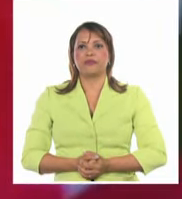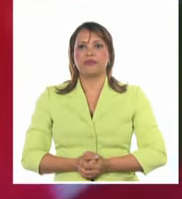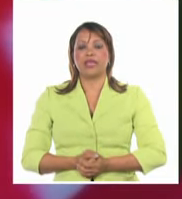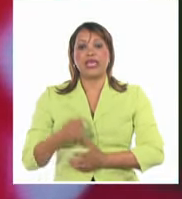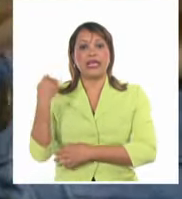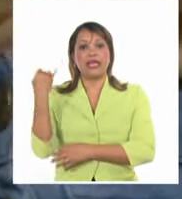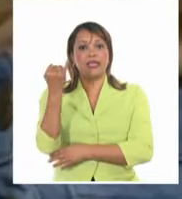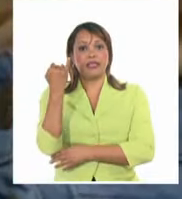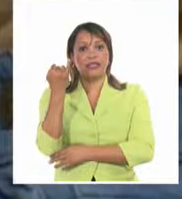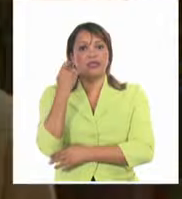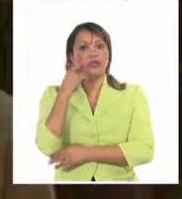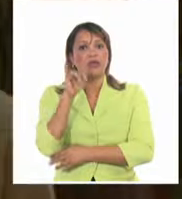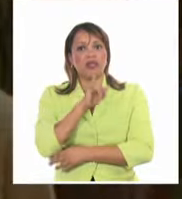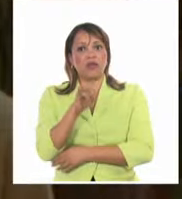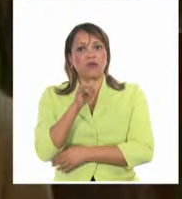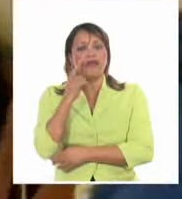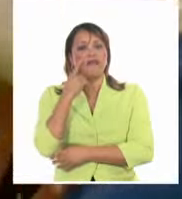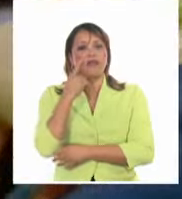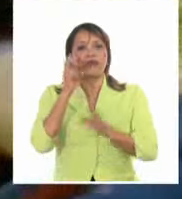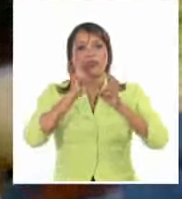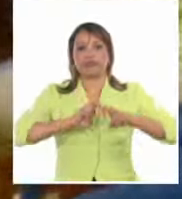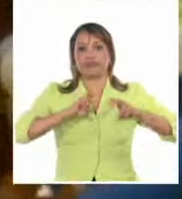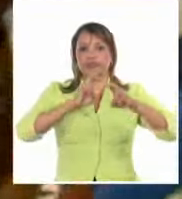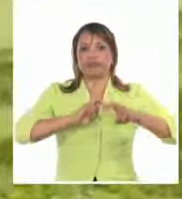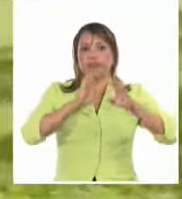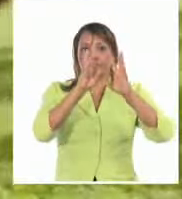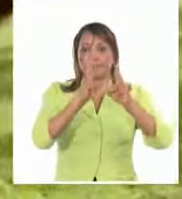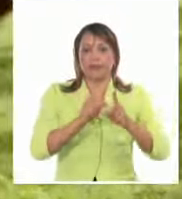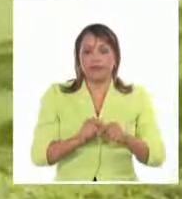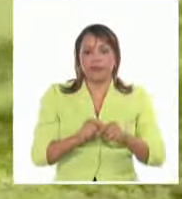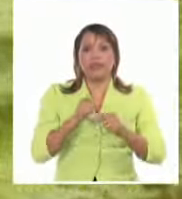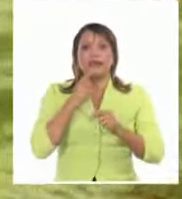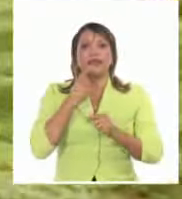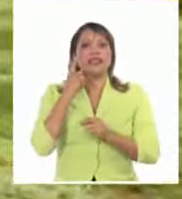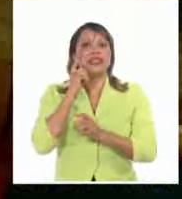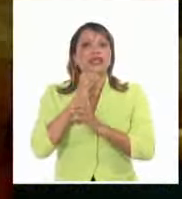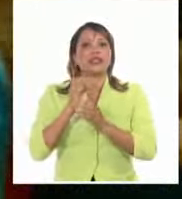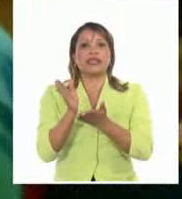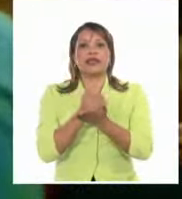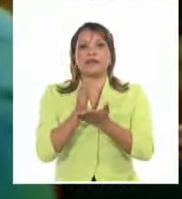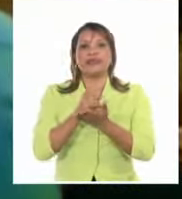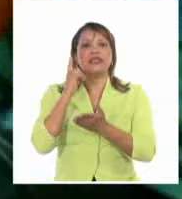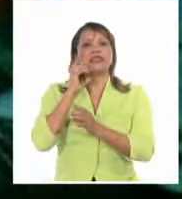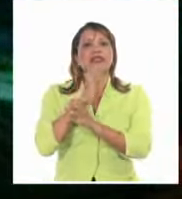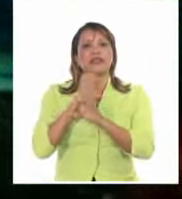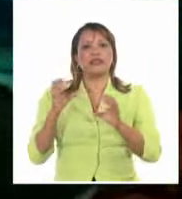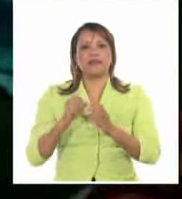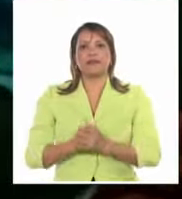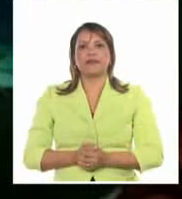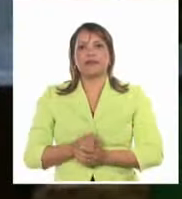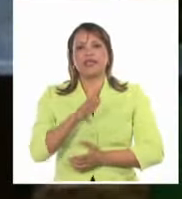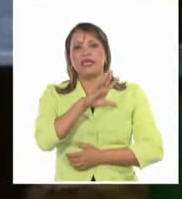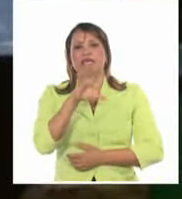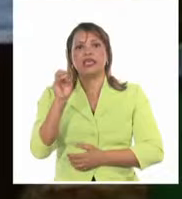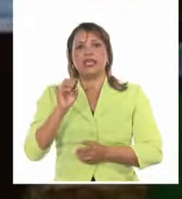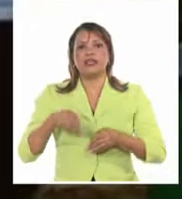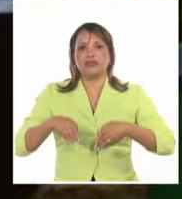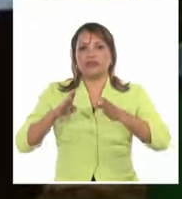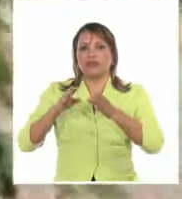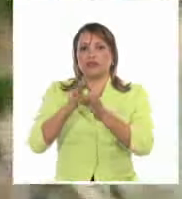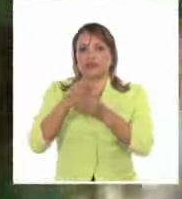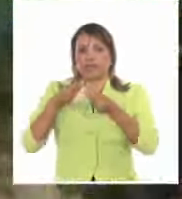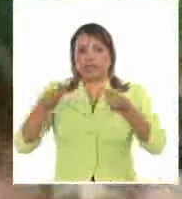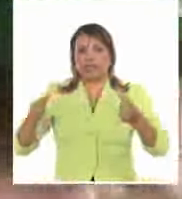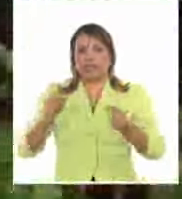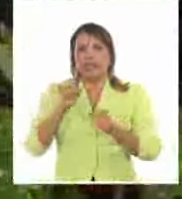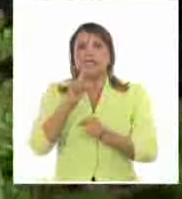prestigia los resultados investigativos de la revista científica de botánica en la región. En sus 500 hectáreas agrupa cientos de